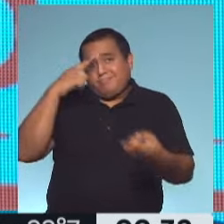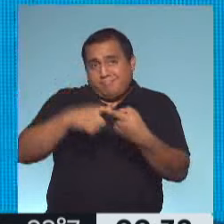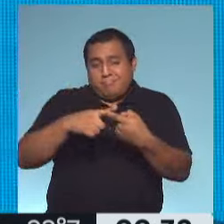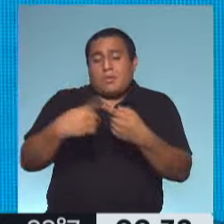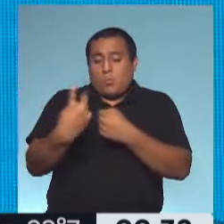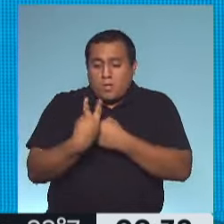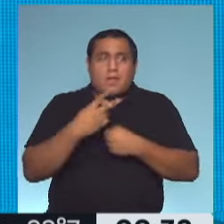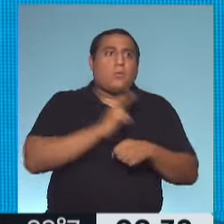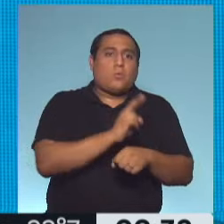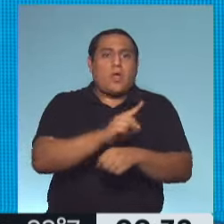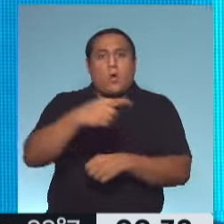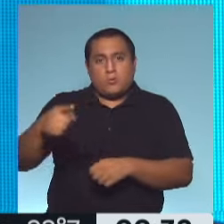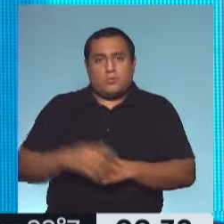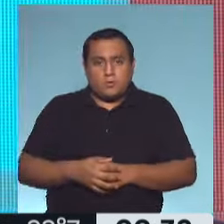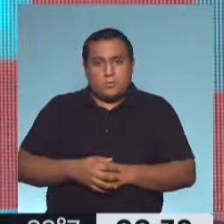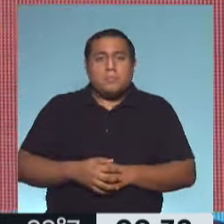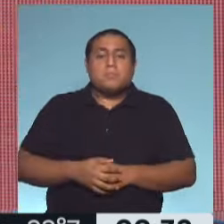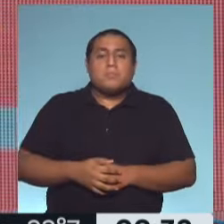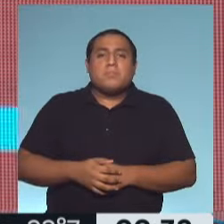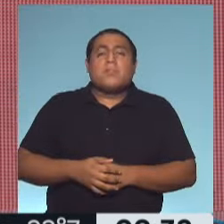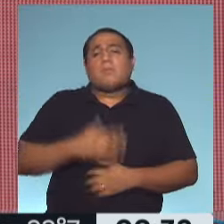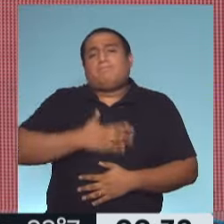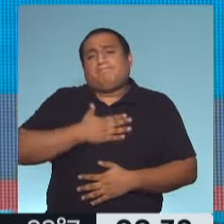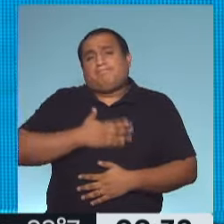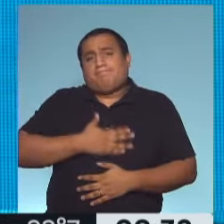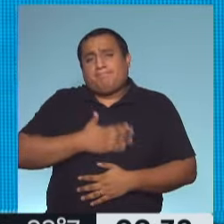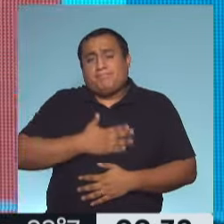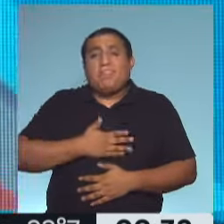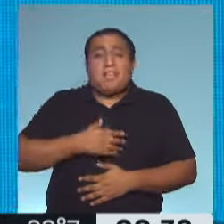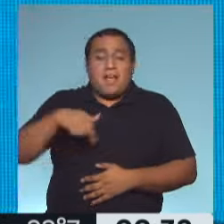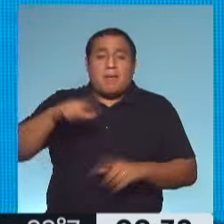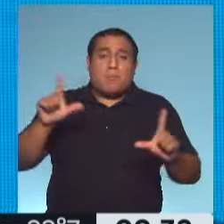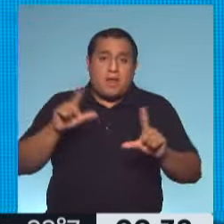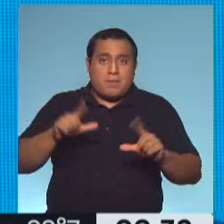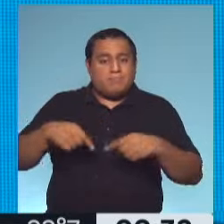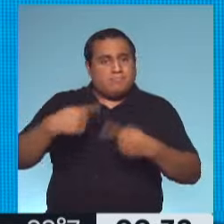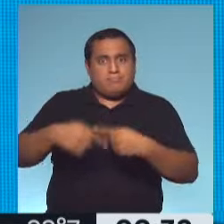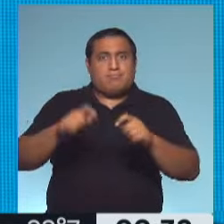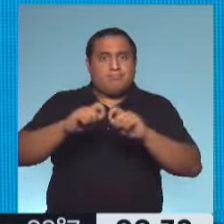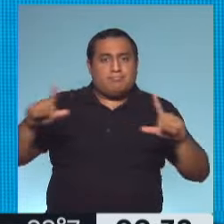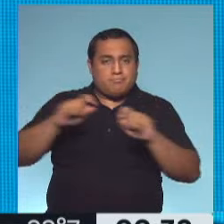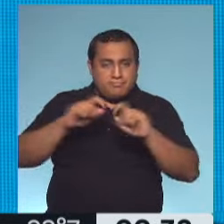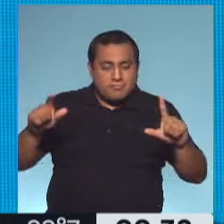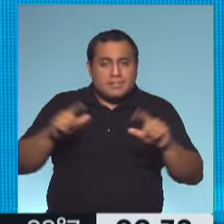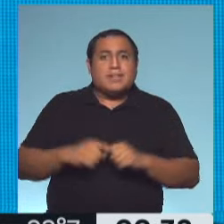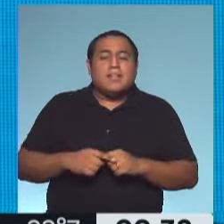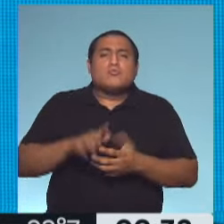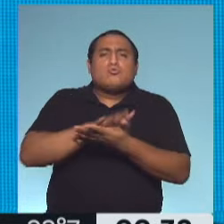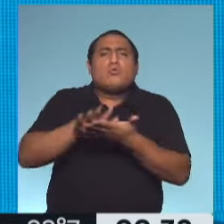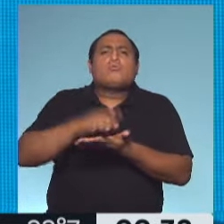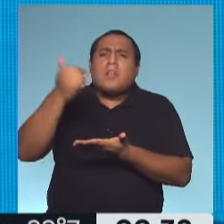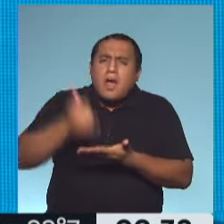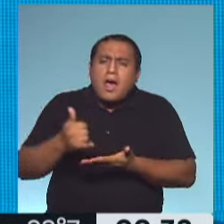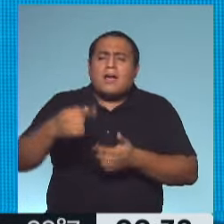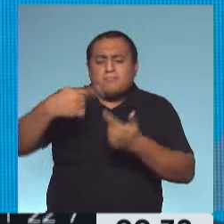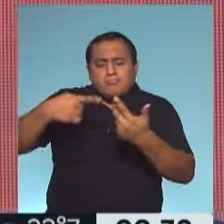de cuidarnos y de cuidar a los demás. Así que estamos muy contentos de estar aquí con ustedes. Vamos a seguir acompañándolos. Como siempre, hay solución, hay